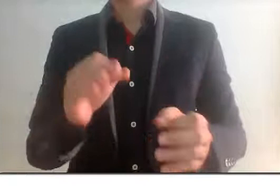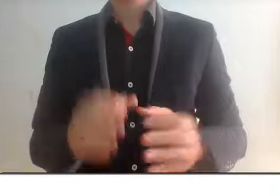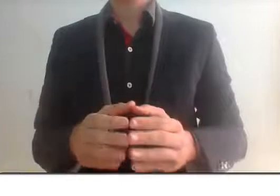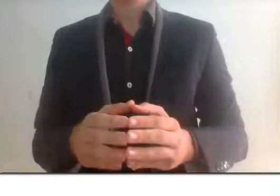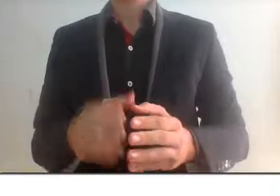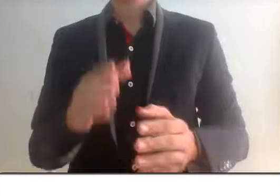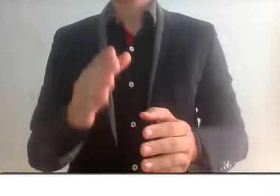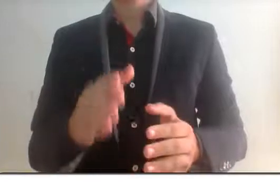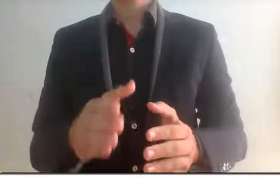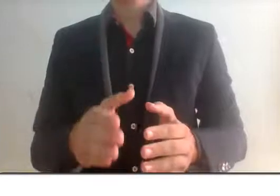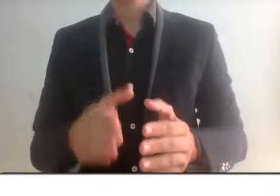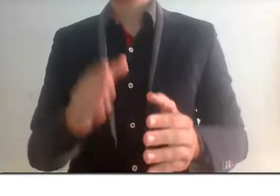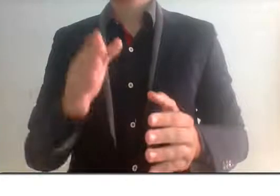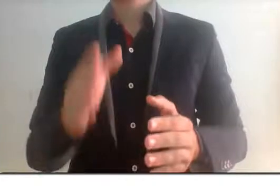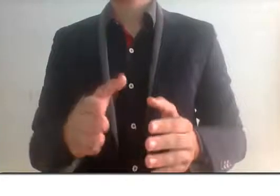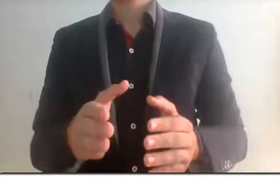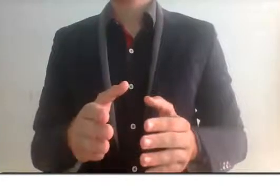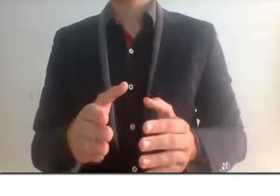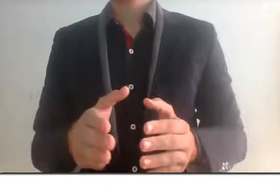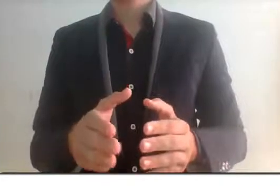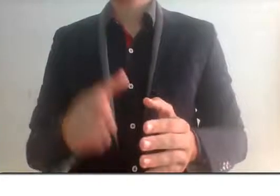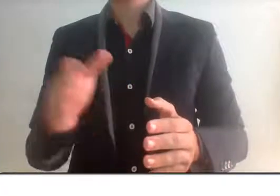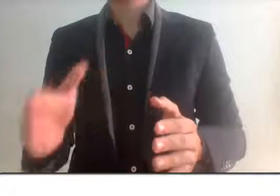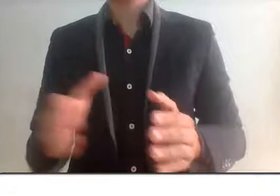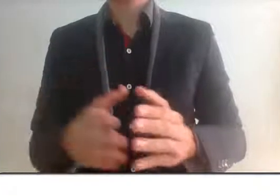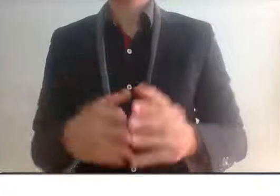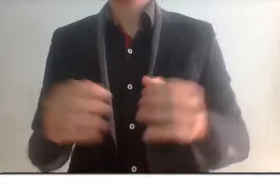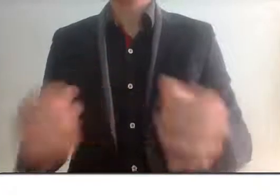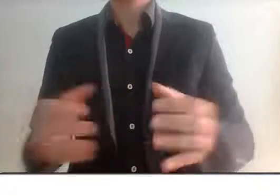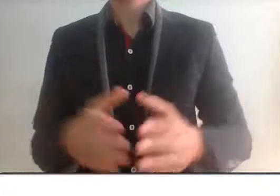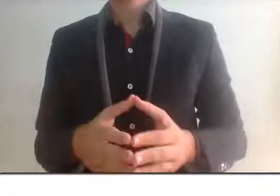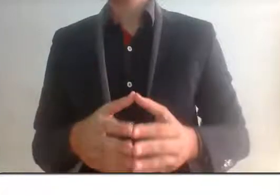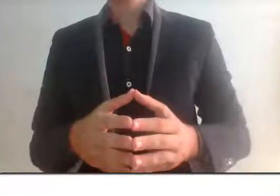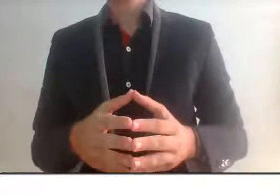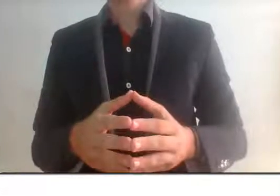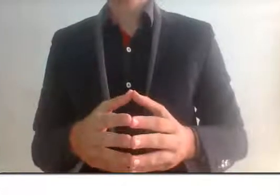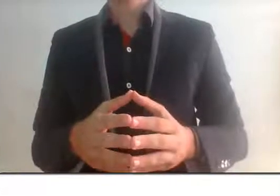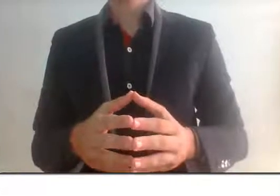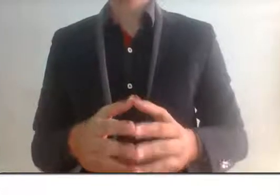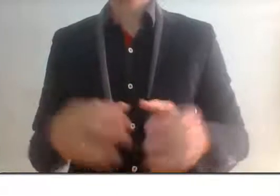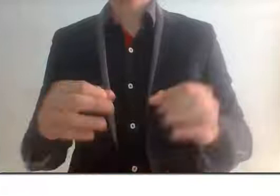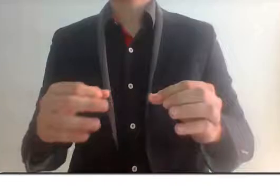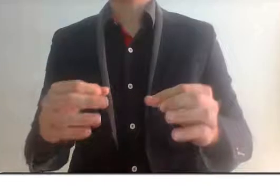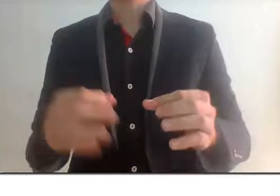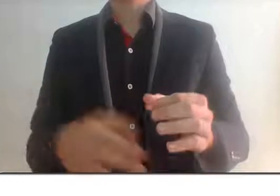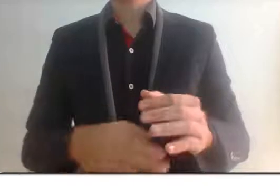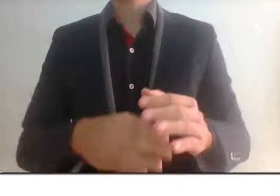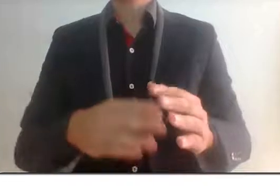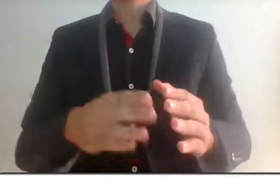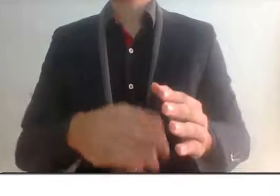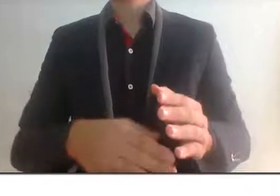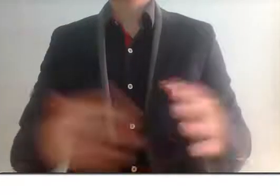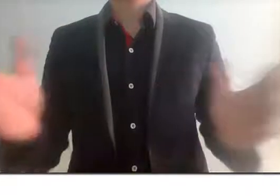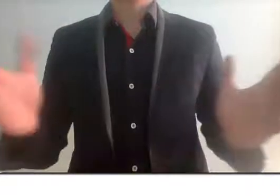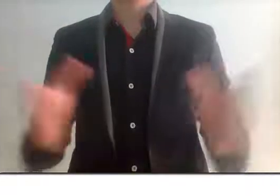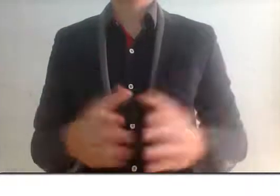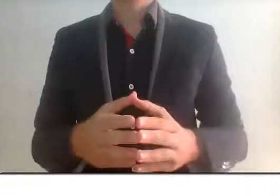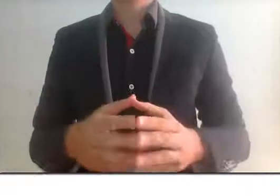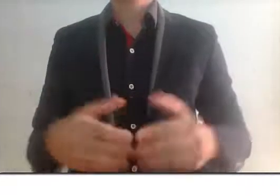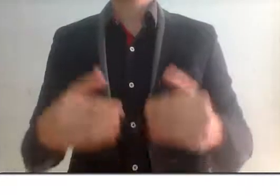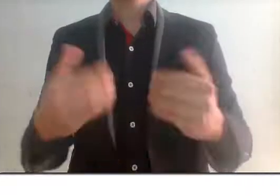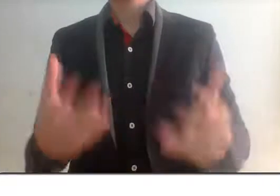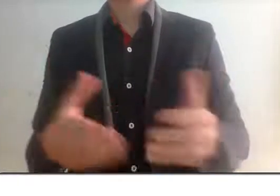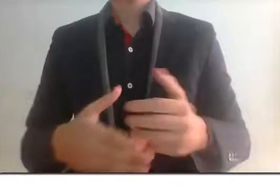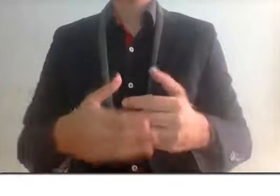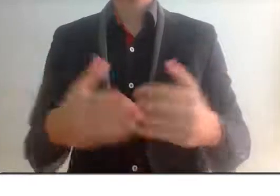Muy sencillo, porque ellos decían que apoyar justamente a la gente con dinero, era pues básicamente ir hacia un socialismo,